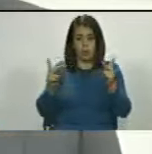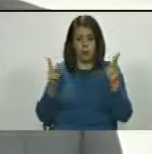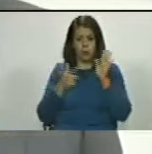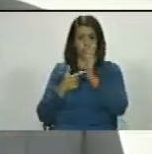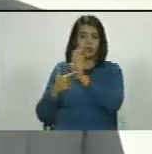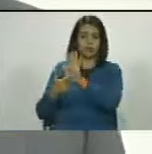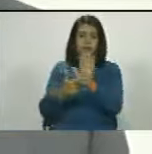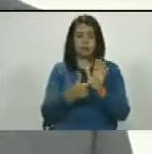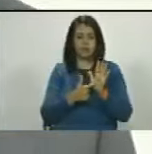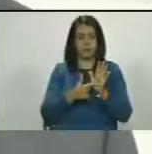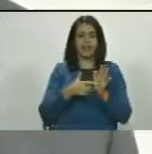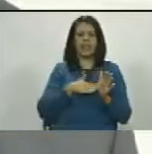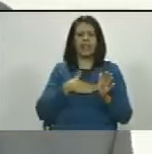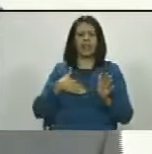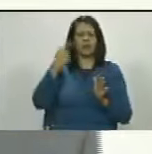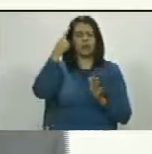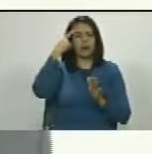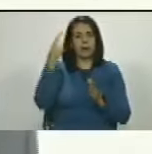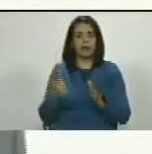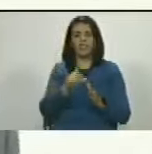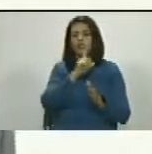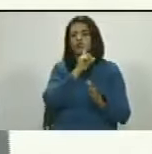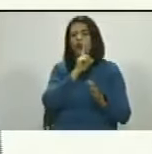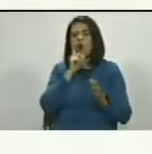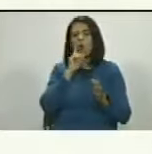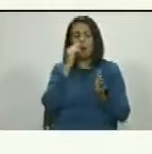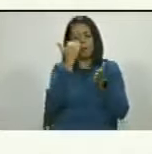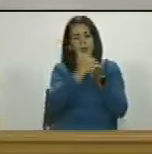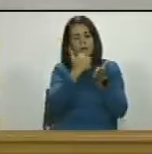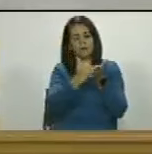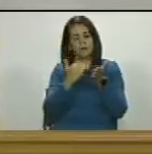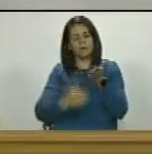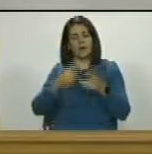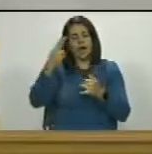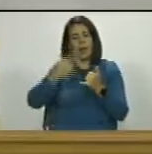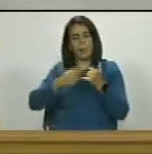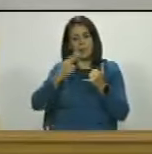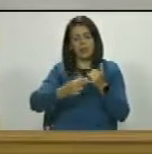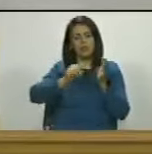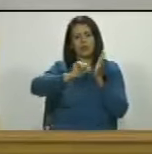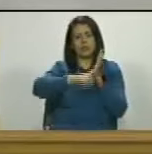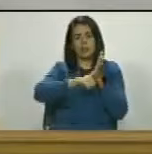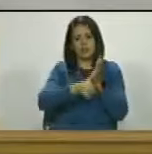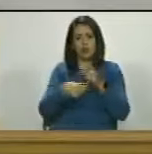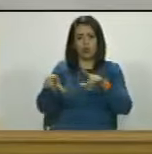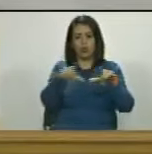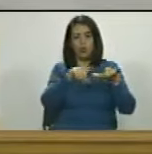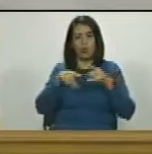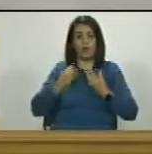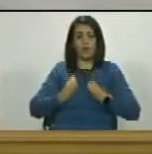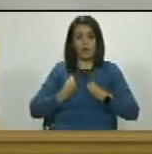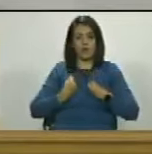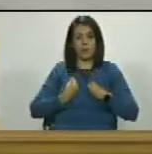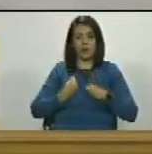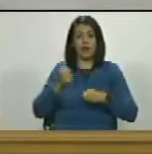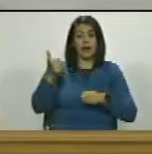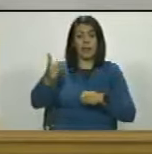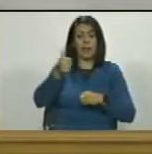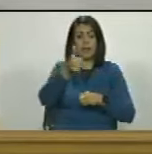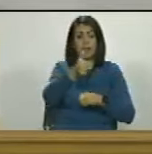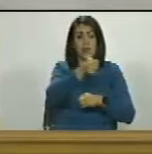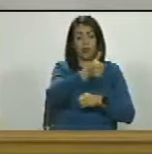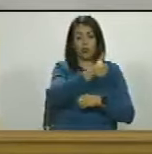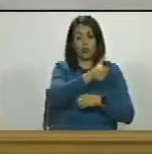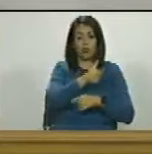notorios lo que queremos saber es los nombres los apellidos la cédula identidad y el lugar de residencia de cada